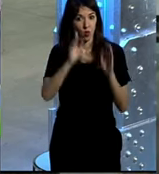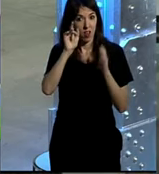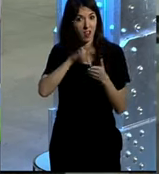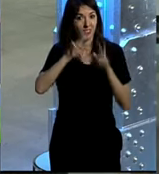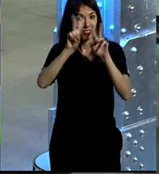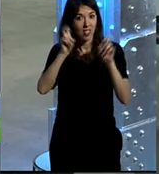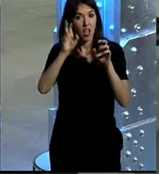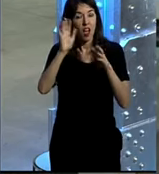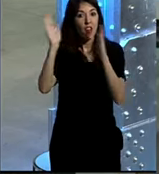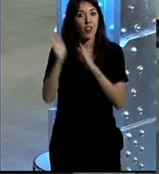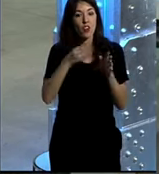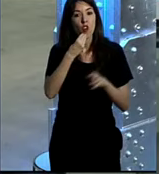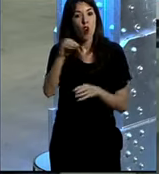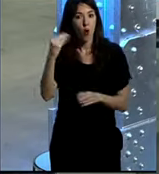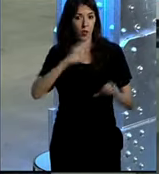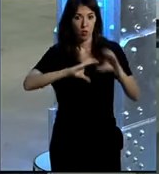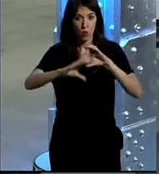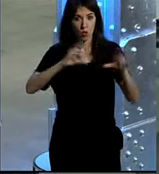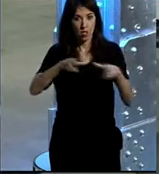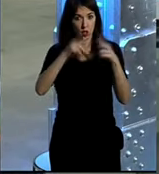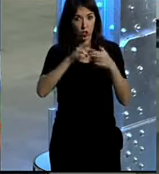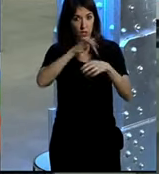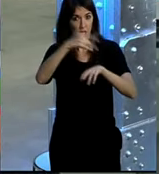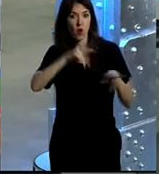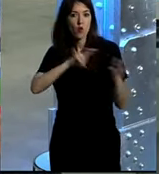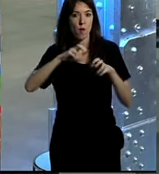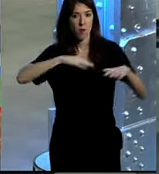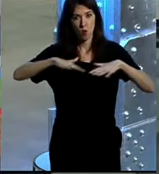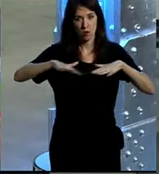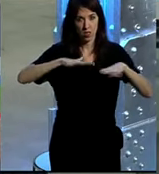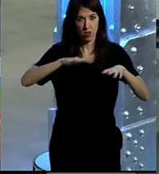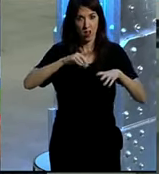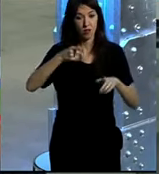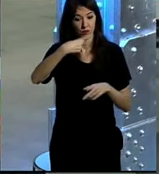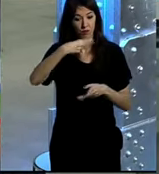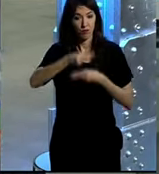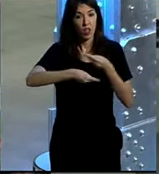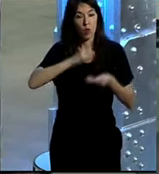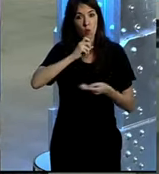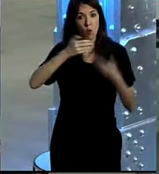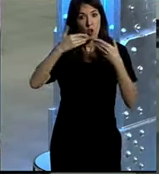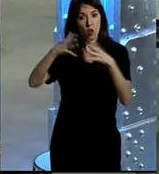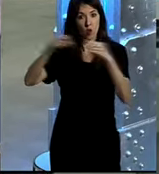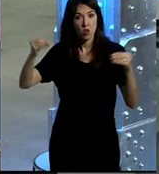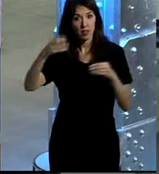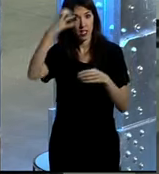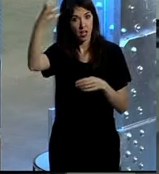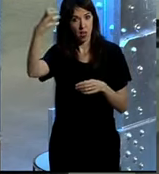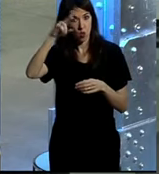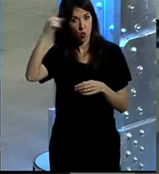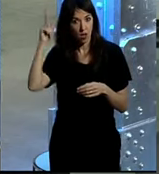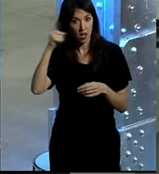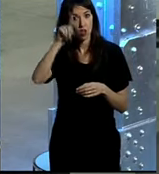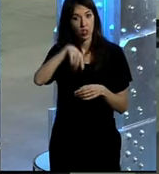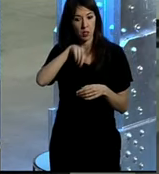que tenemos sobre el ciclo de Jóvenes, Comunicación Social Digital, la Nueva Movilidad que realizamos en colaboración con la Universidad Rey Juan Carlos y con